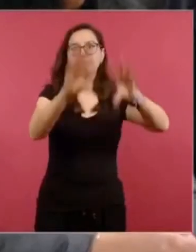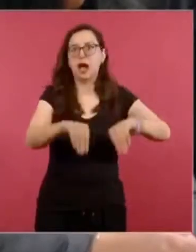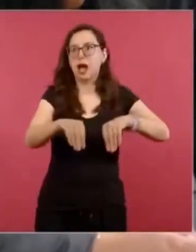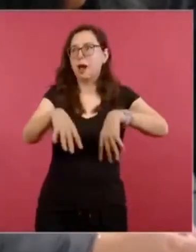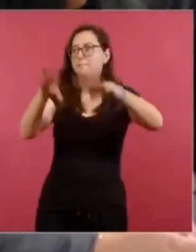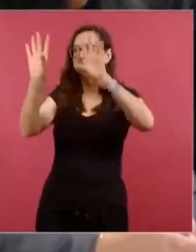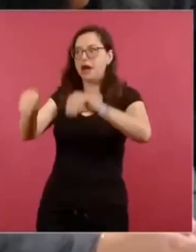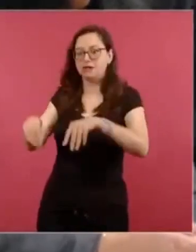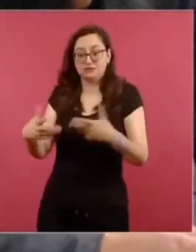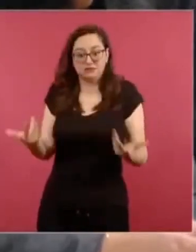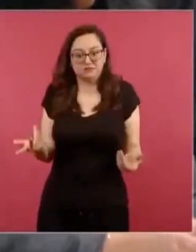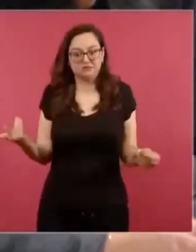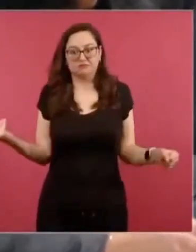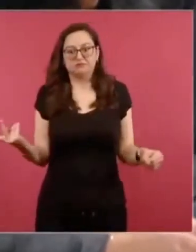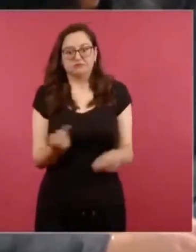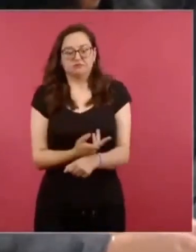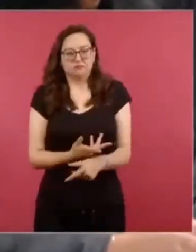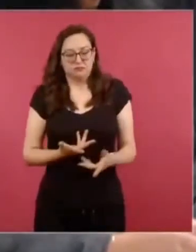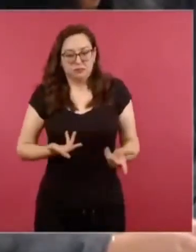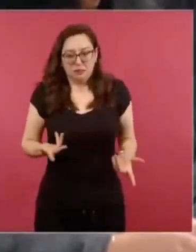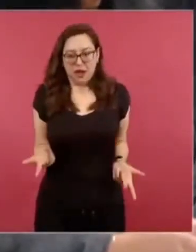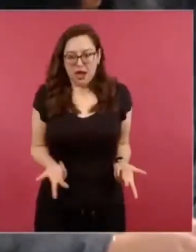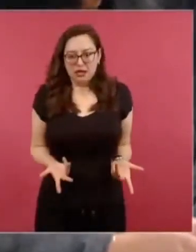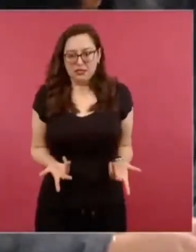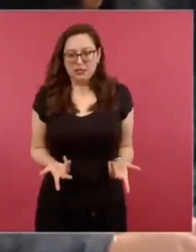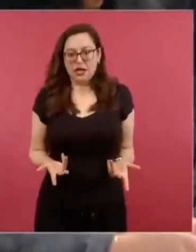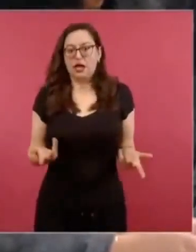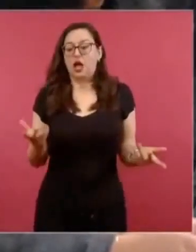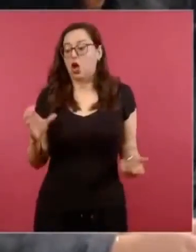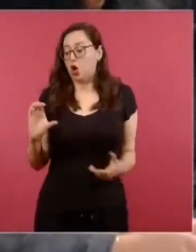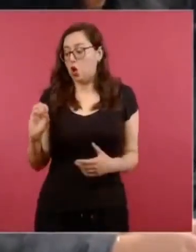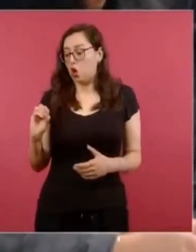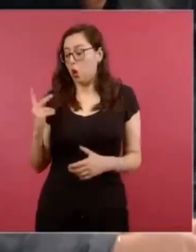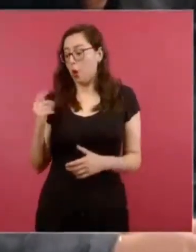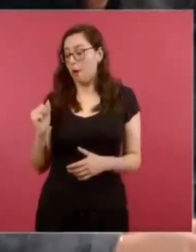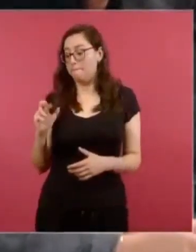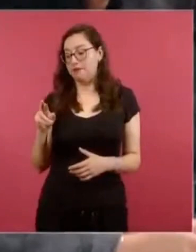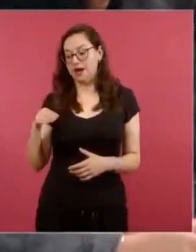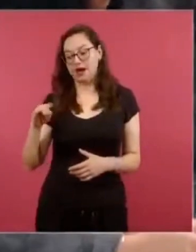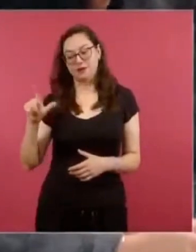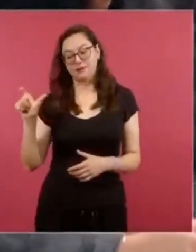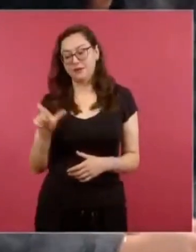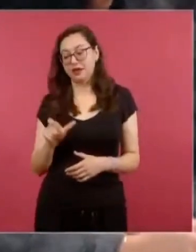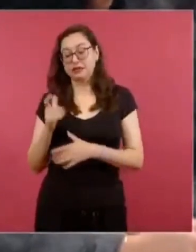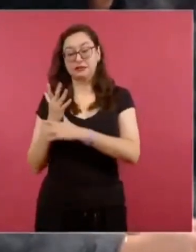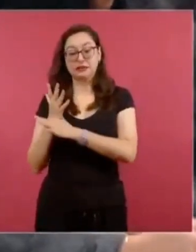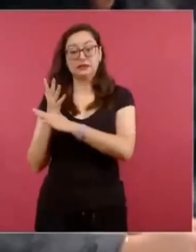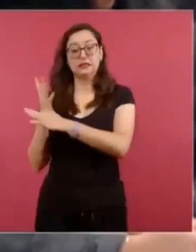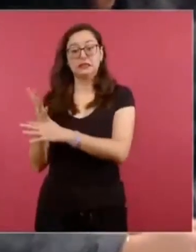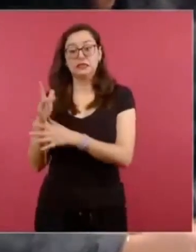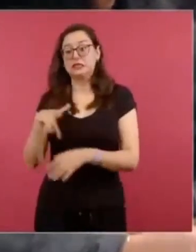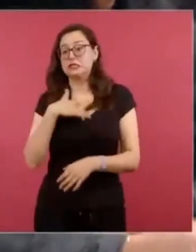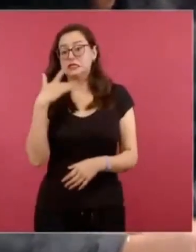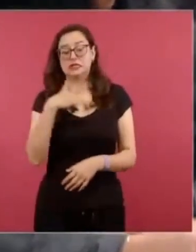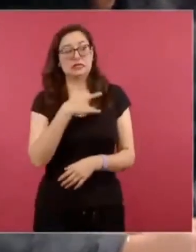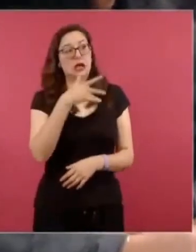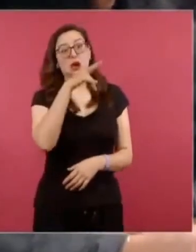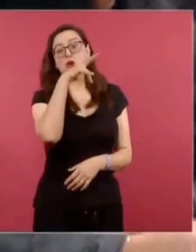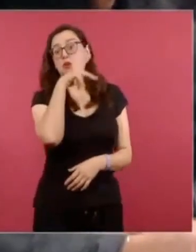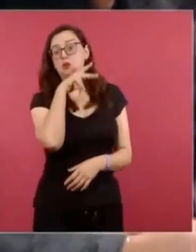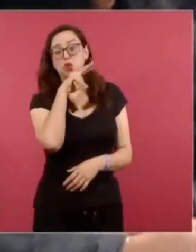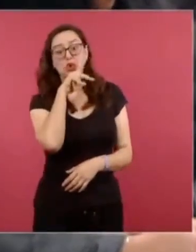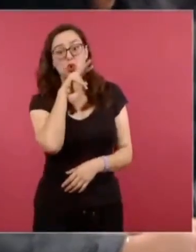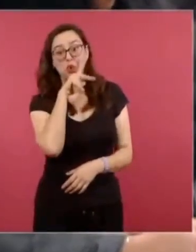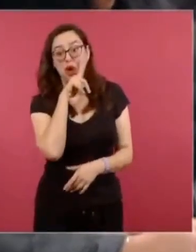La Coparmex manifestó su preocupación por estos apagones y expertos aseguran que hay un débil sistema